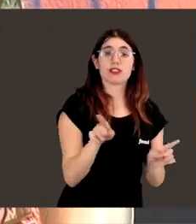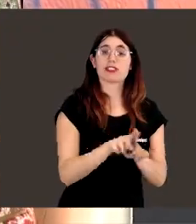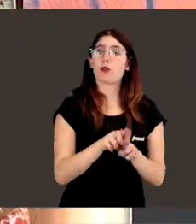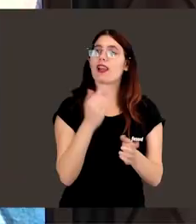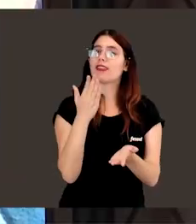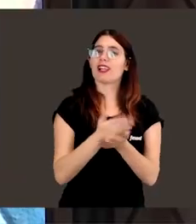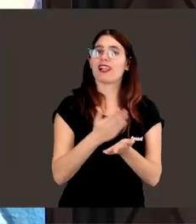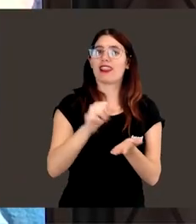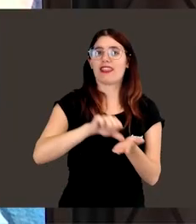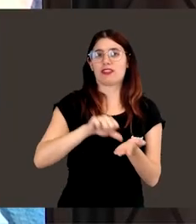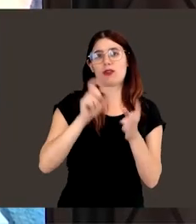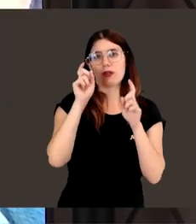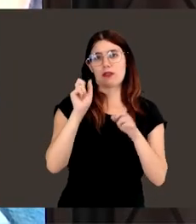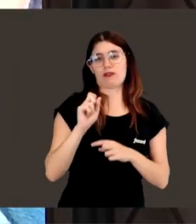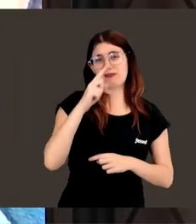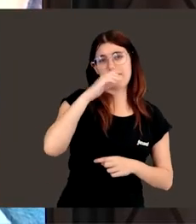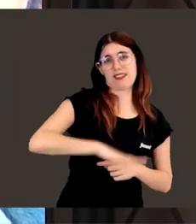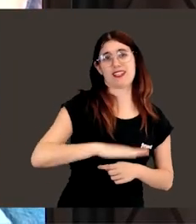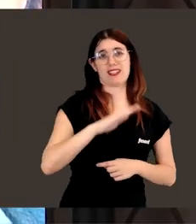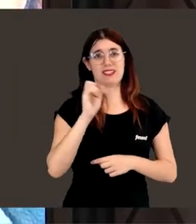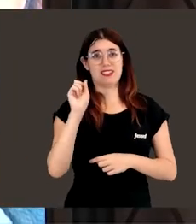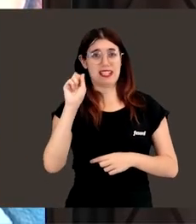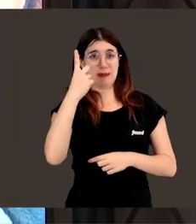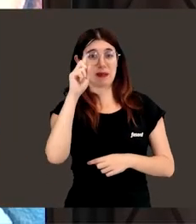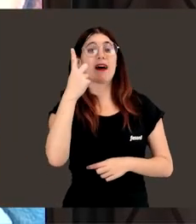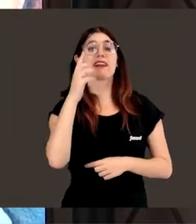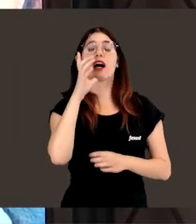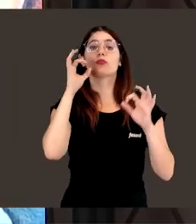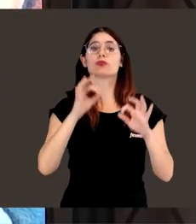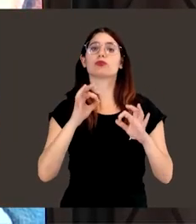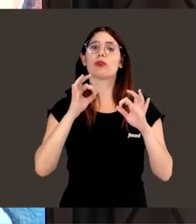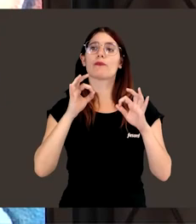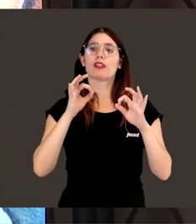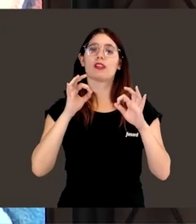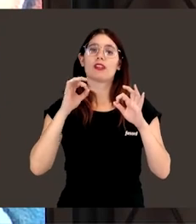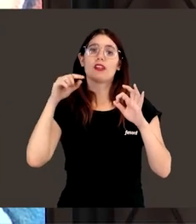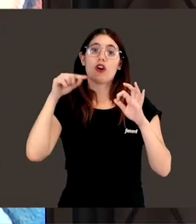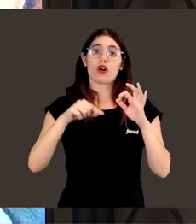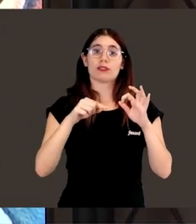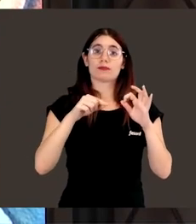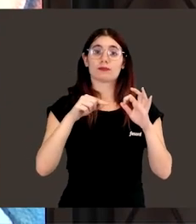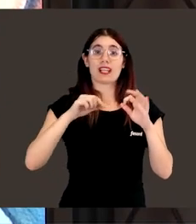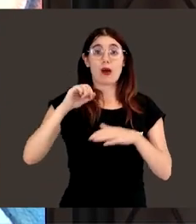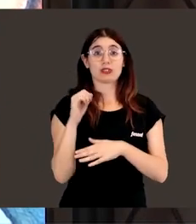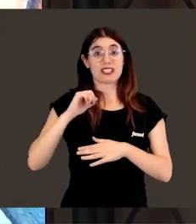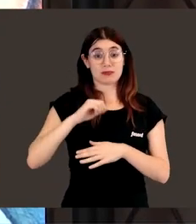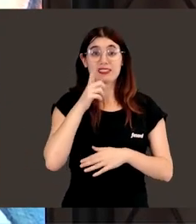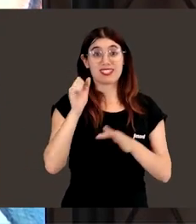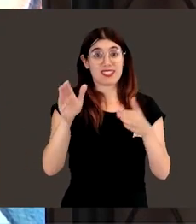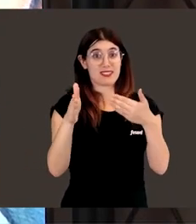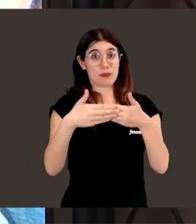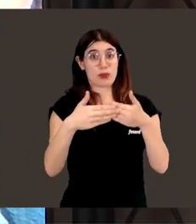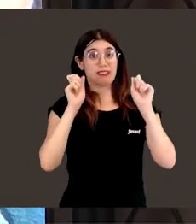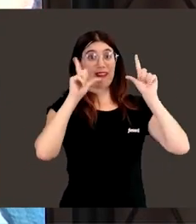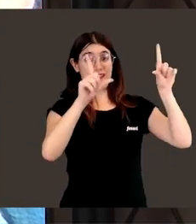Centro de Educación Infantil y Primaria, Auxia Smart, que por cierto, te tendrán tanto en la entrada de su cole como en la